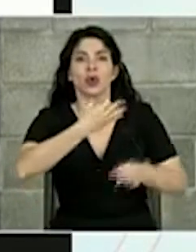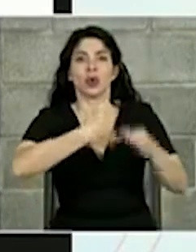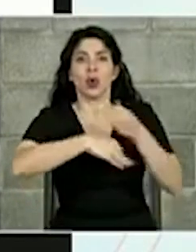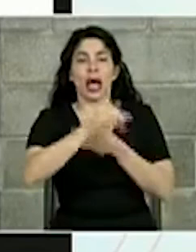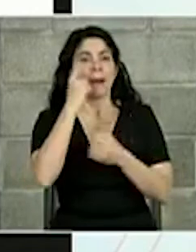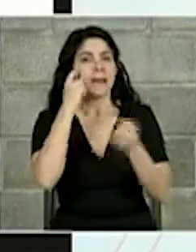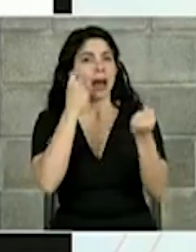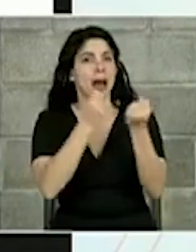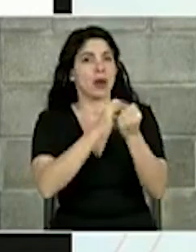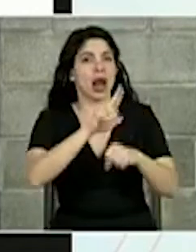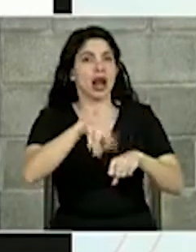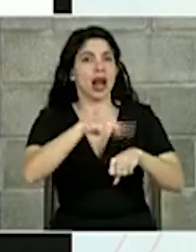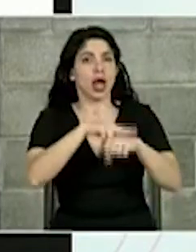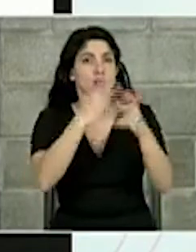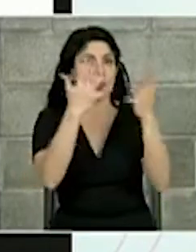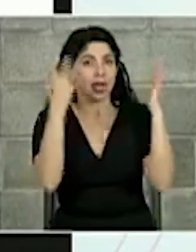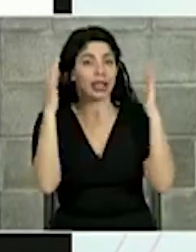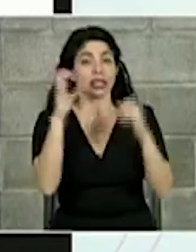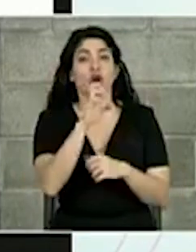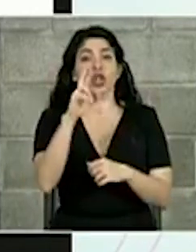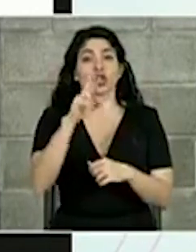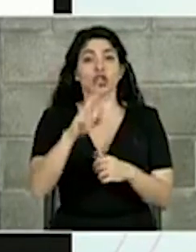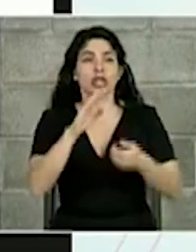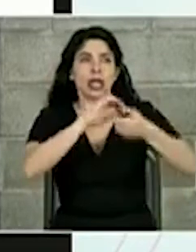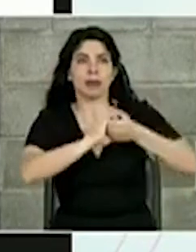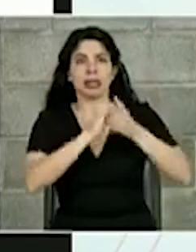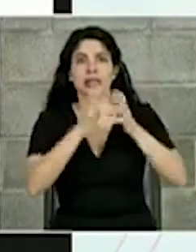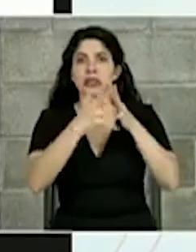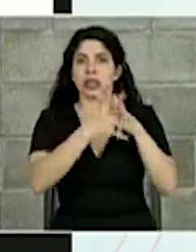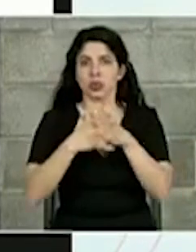la naturaleza, Costa Rica-Estados Unidos.